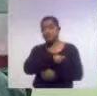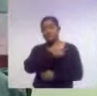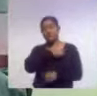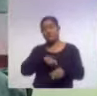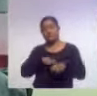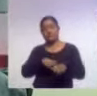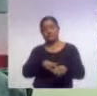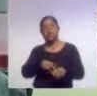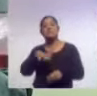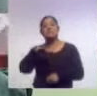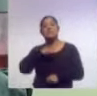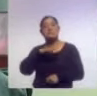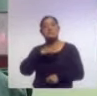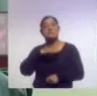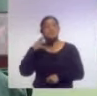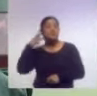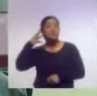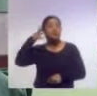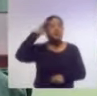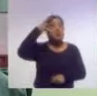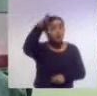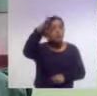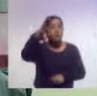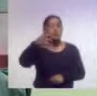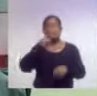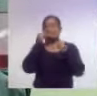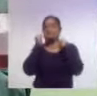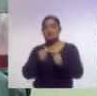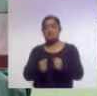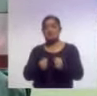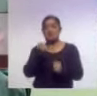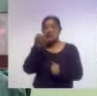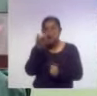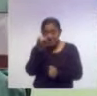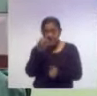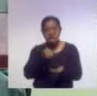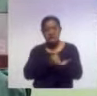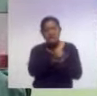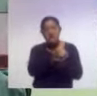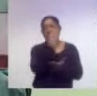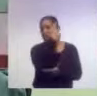una aseguranza en el futuro, esa es decisión de cada mexicano.